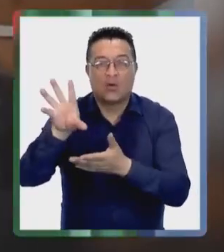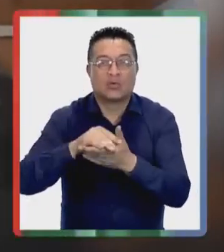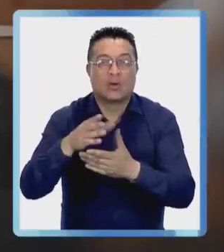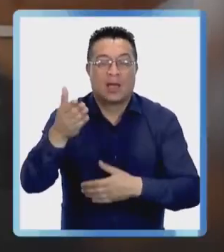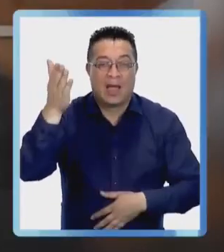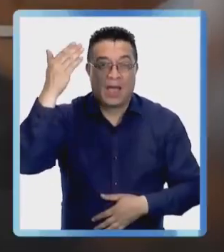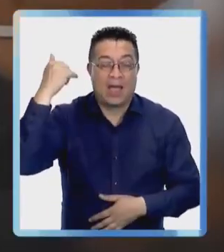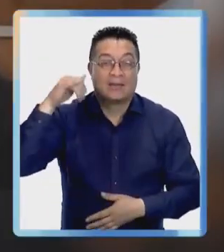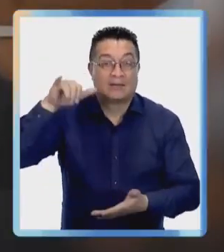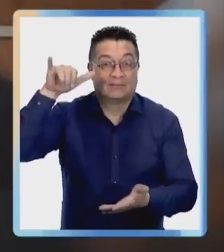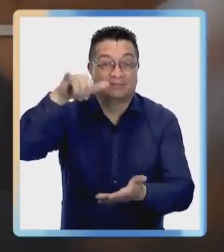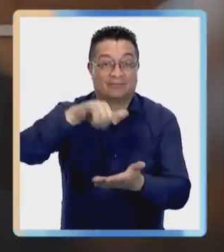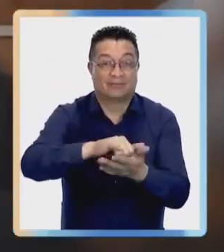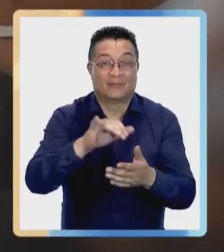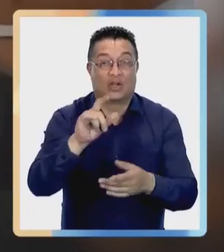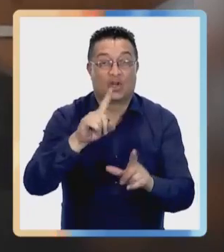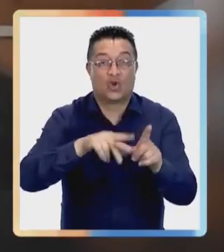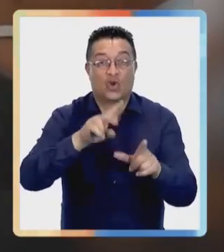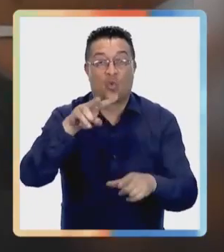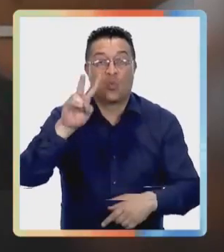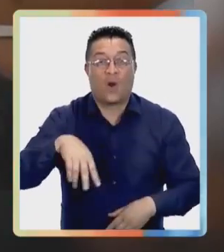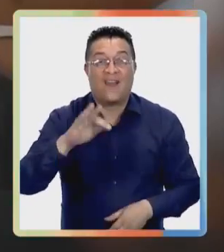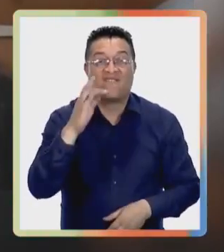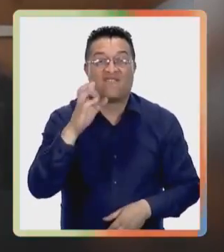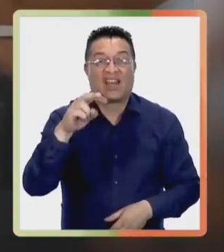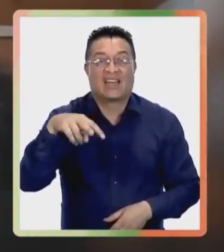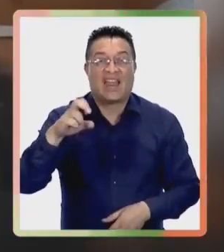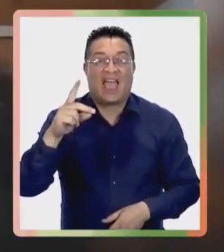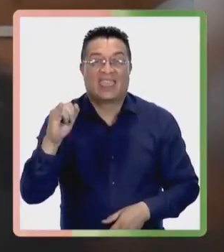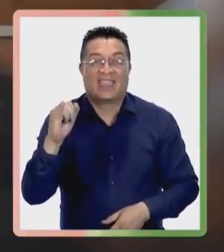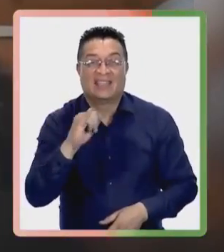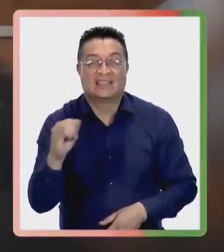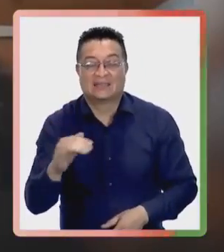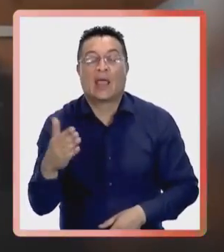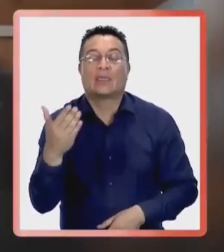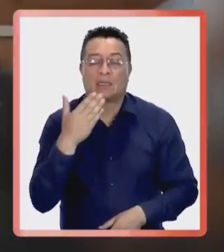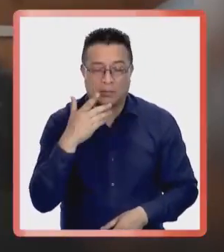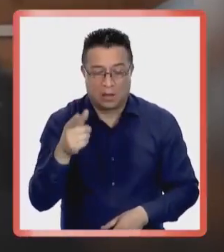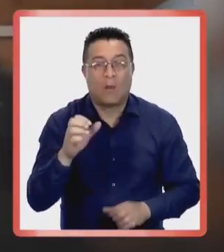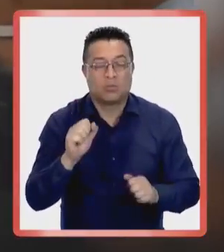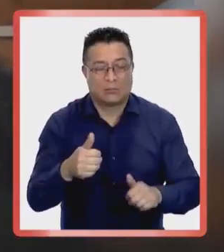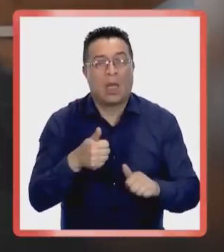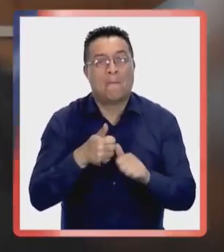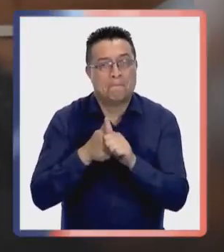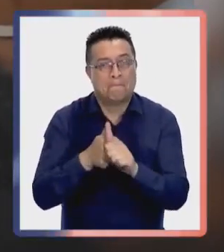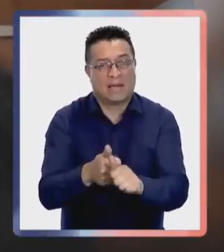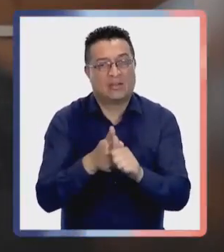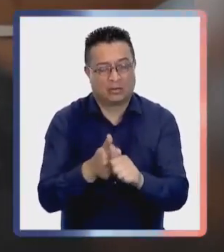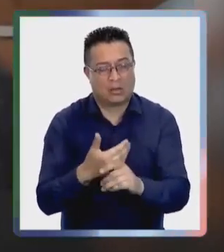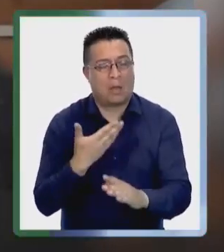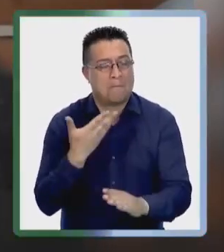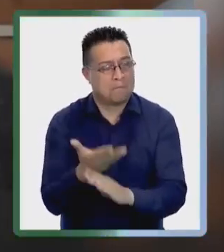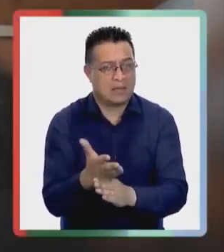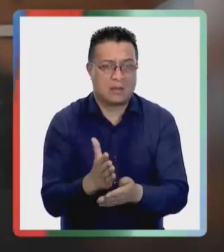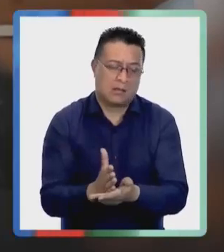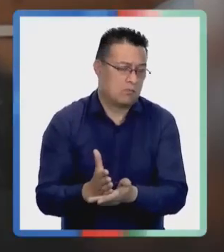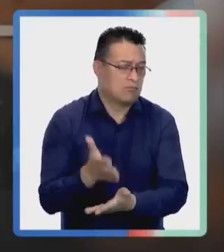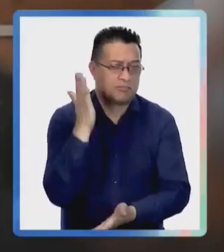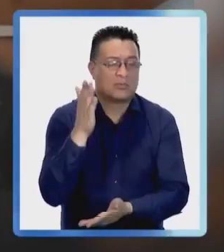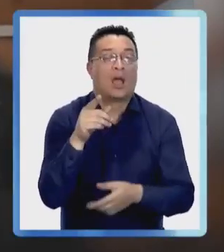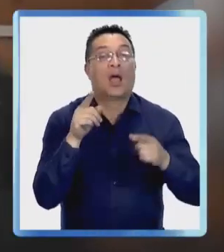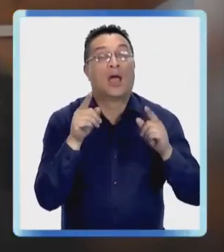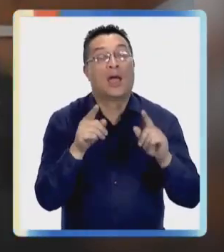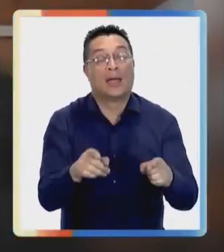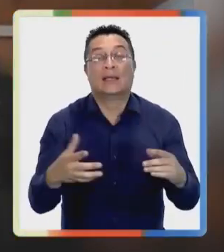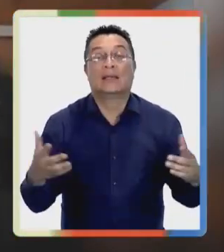de errores que se repite. La misma historia que ocurrió en el accidente de Juan Fernández, es tiempo de que también